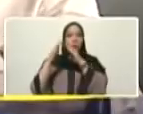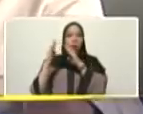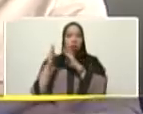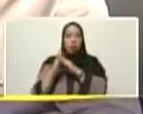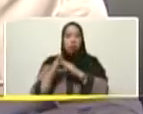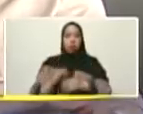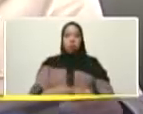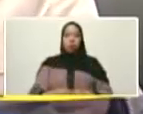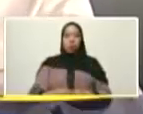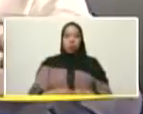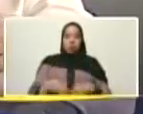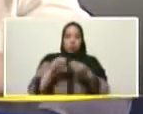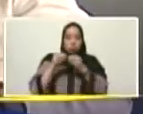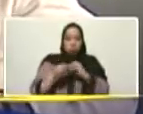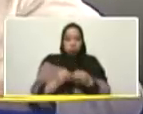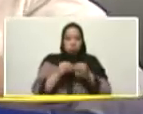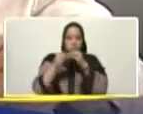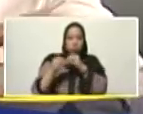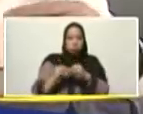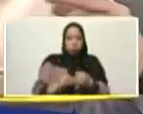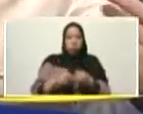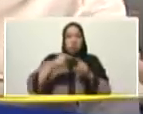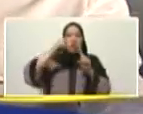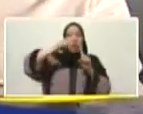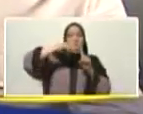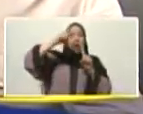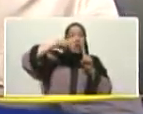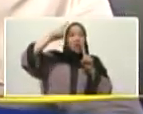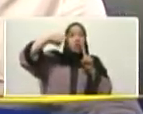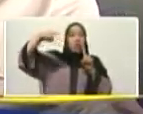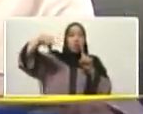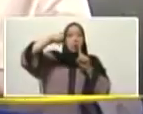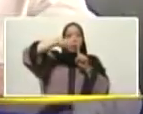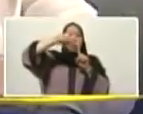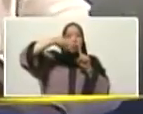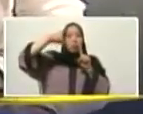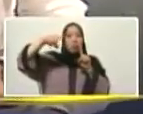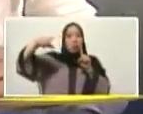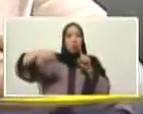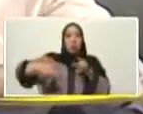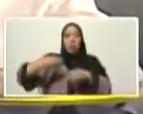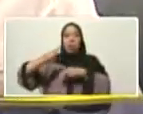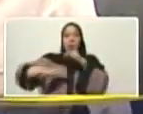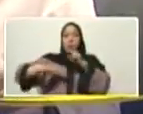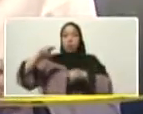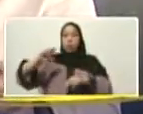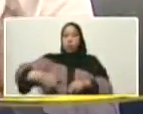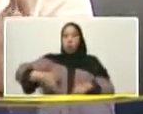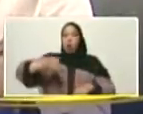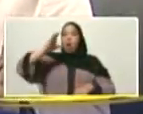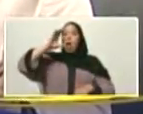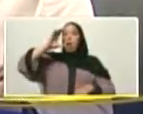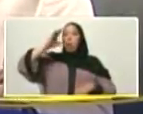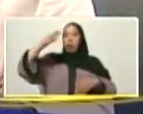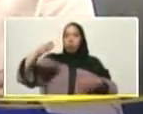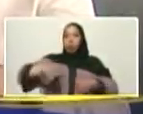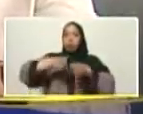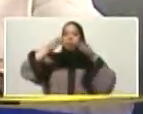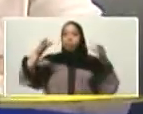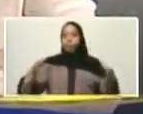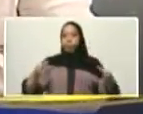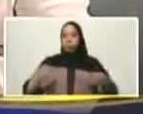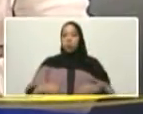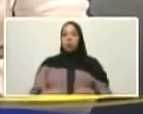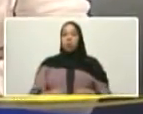en el trabajo de asfaltado en la electrificación en la construcción del tanque de agua en todas las condiciones porque hay que decirlo